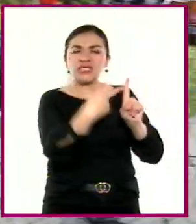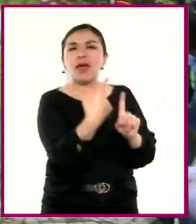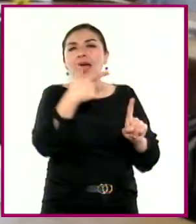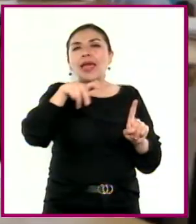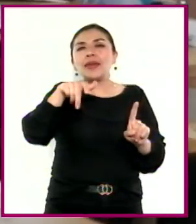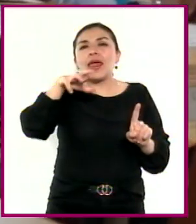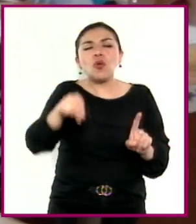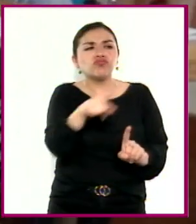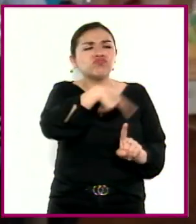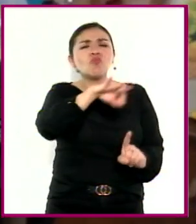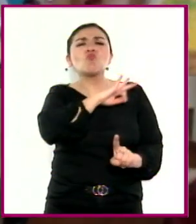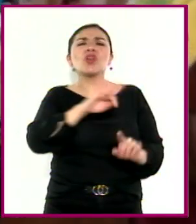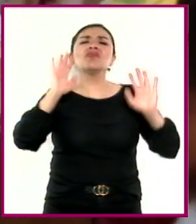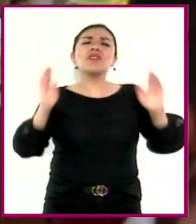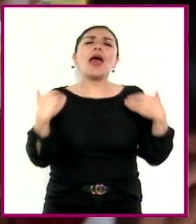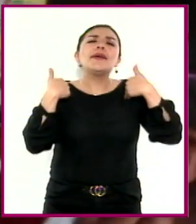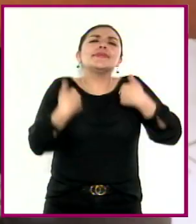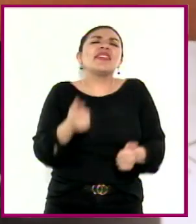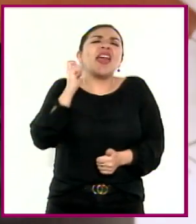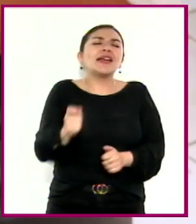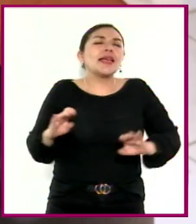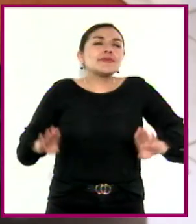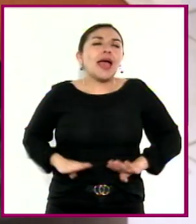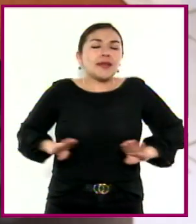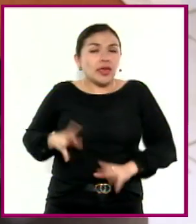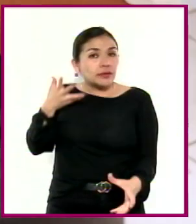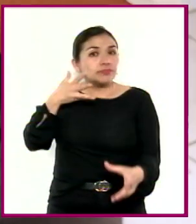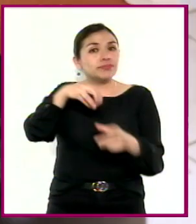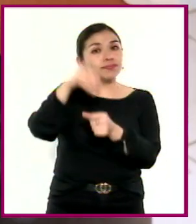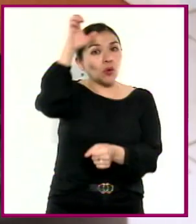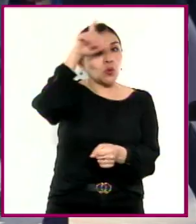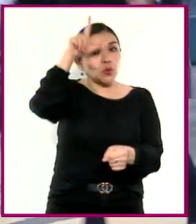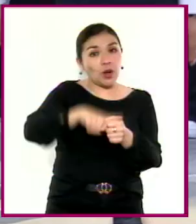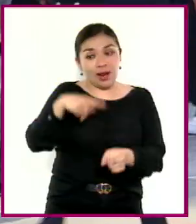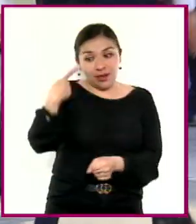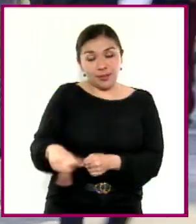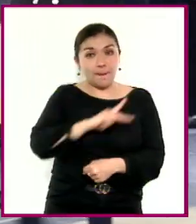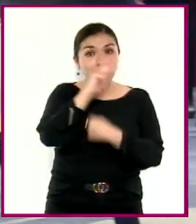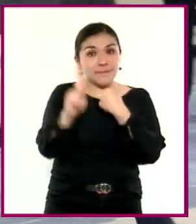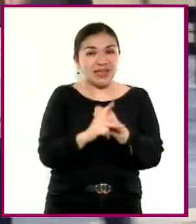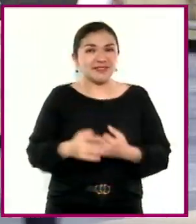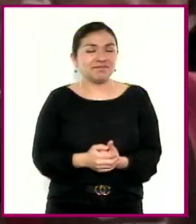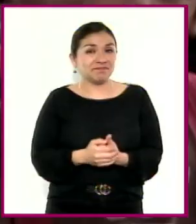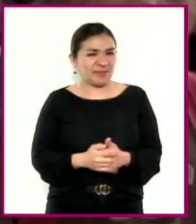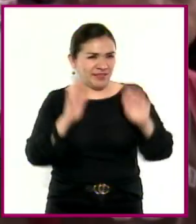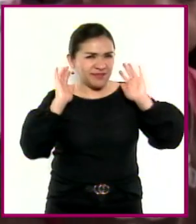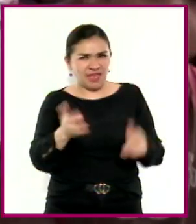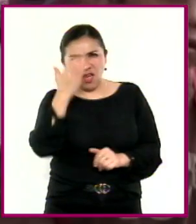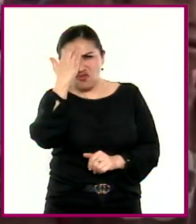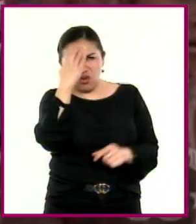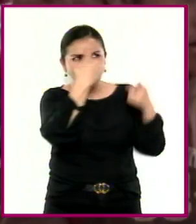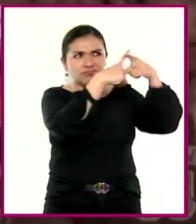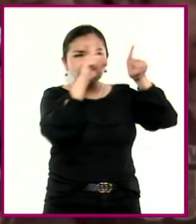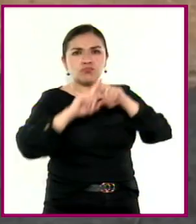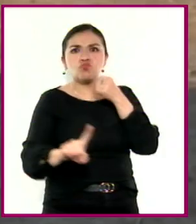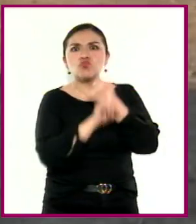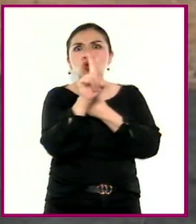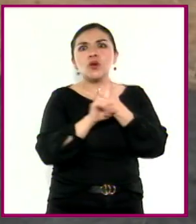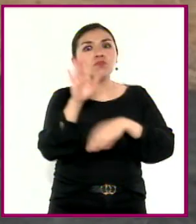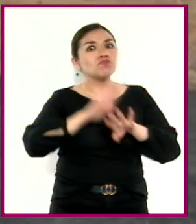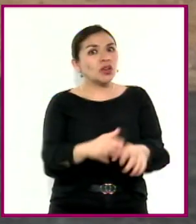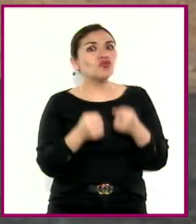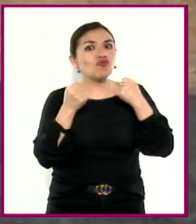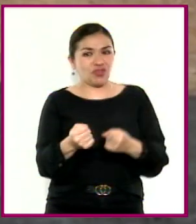género y son capaces de apreciar el carácter intercultural de nuestra nación. Son sensibles a las grandes